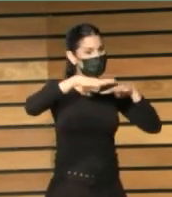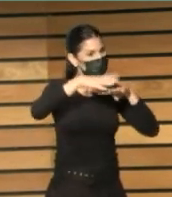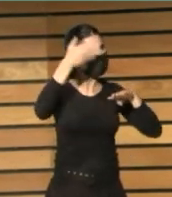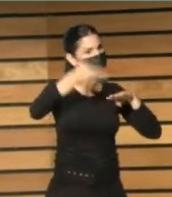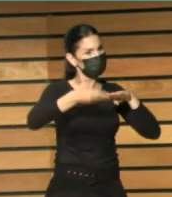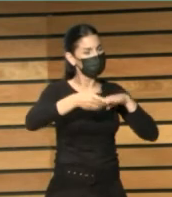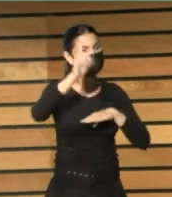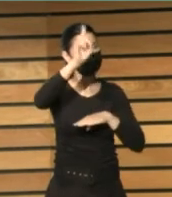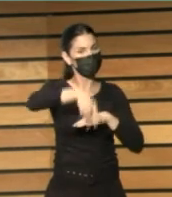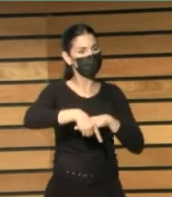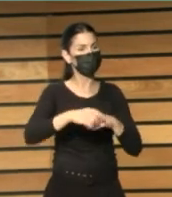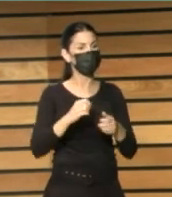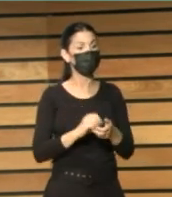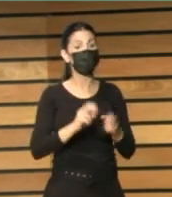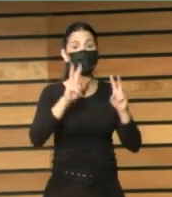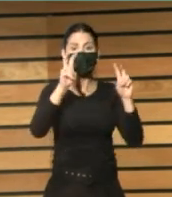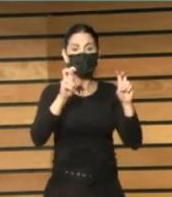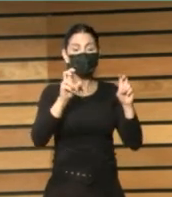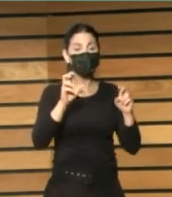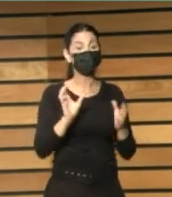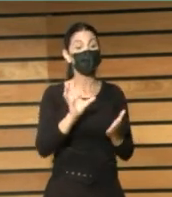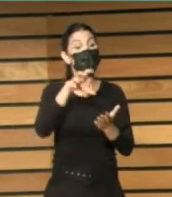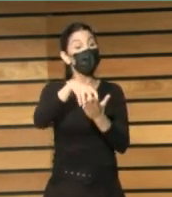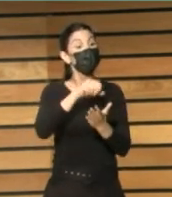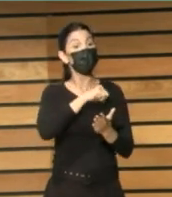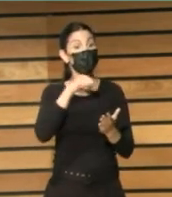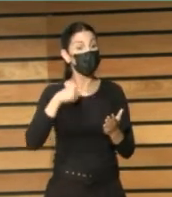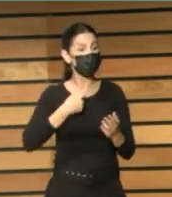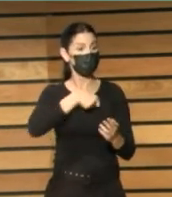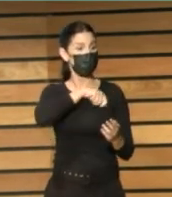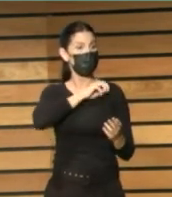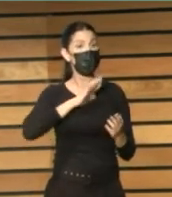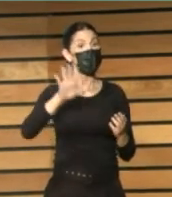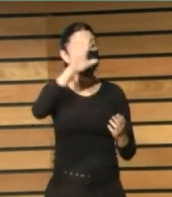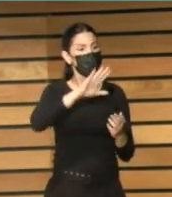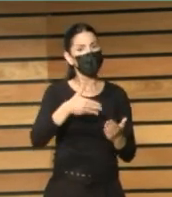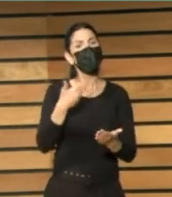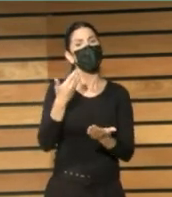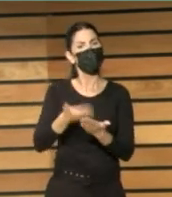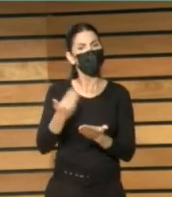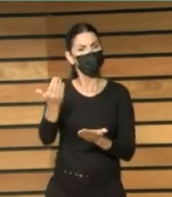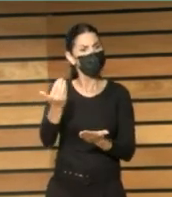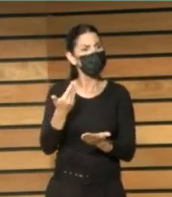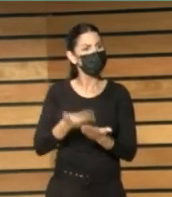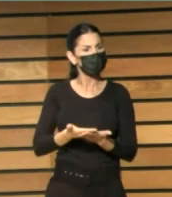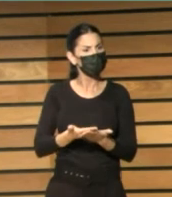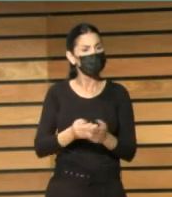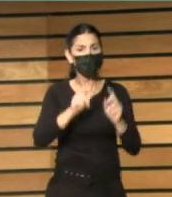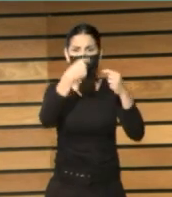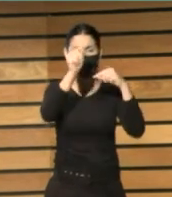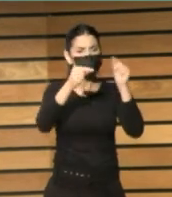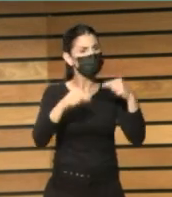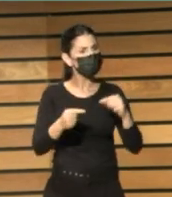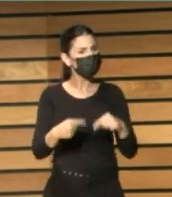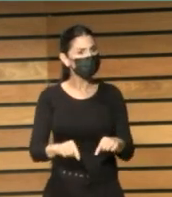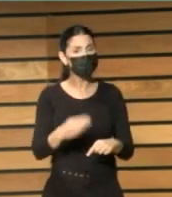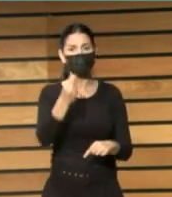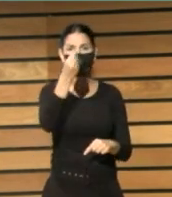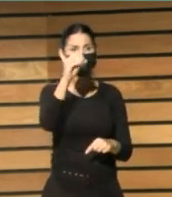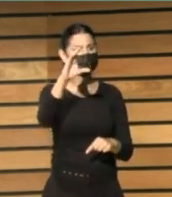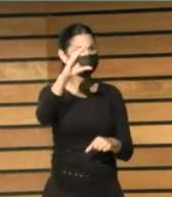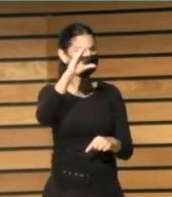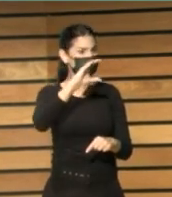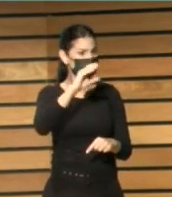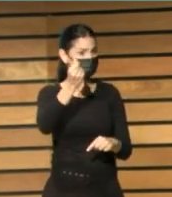tenemos que pedir es a las comunidades autónomas y al Estado es que reflejen en esos presupuestos unas cuantías finalistas